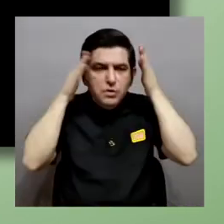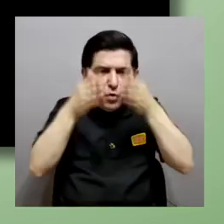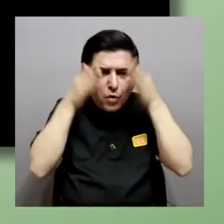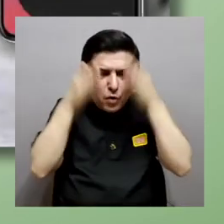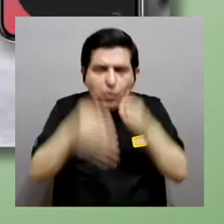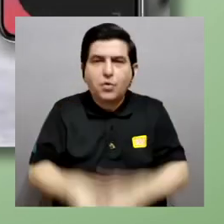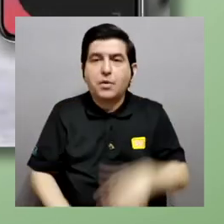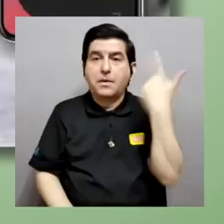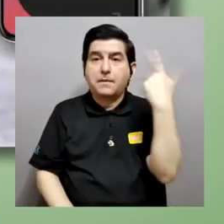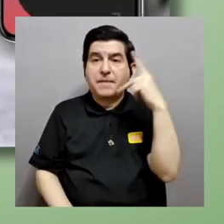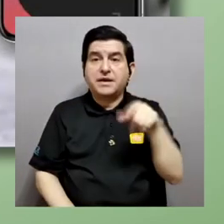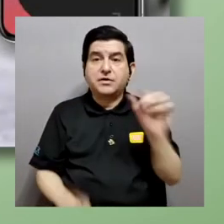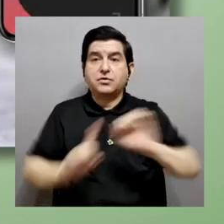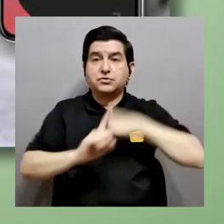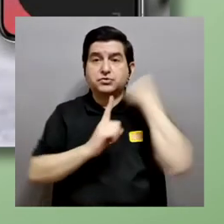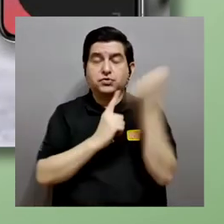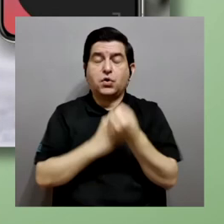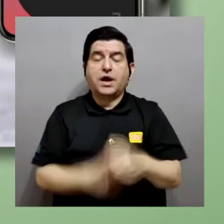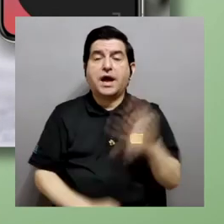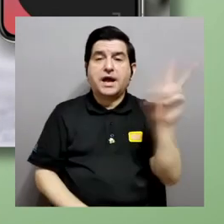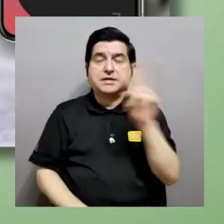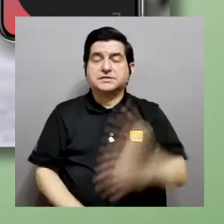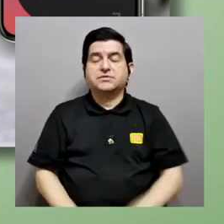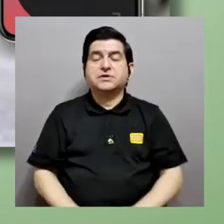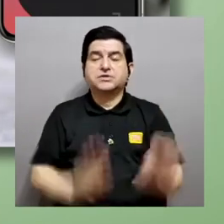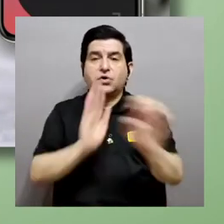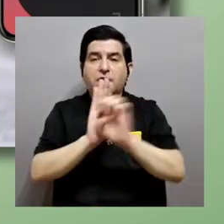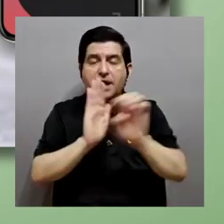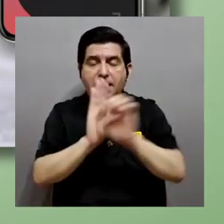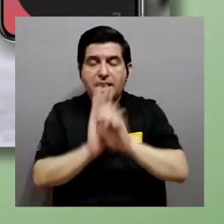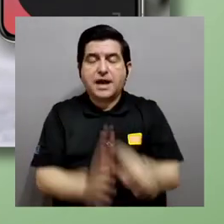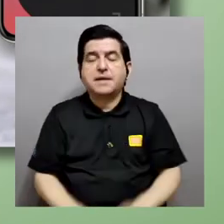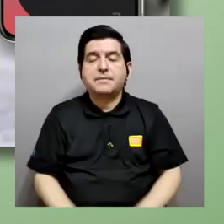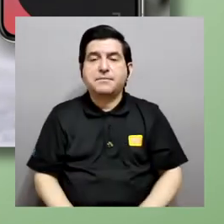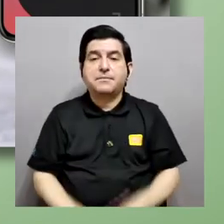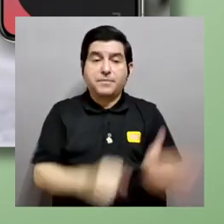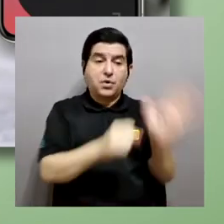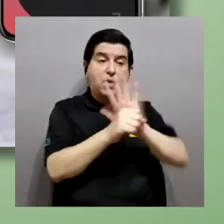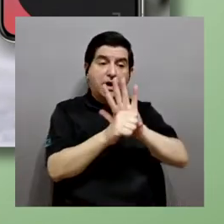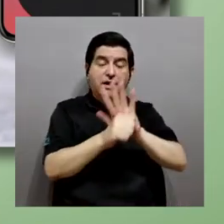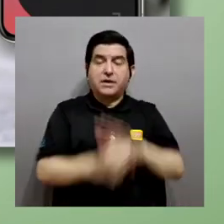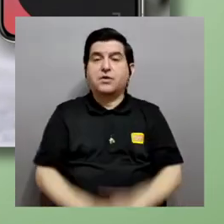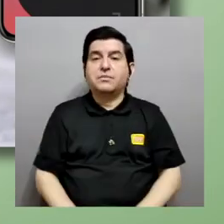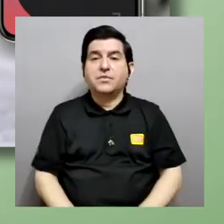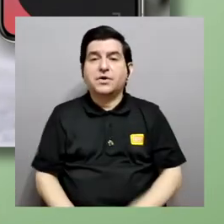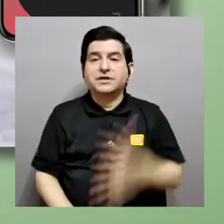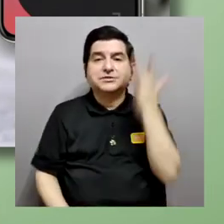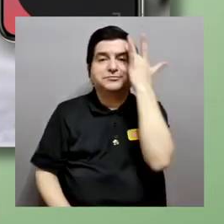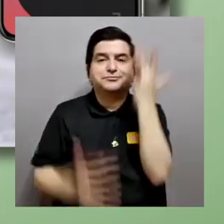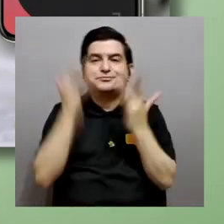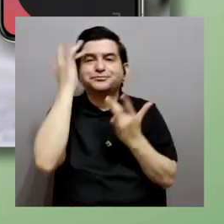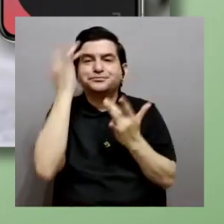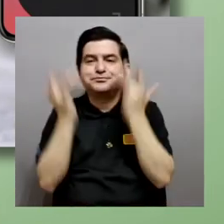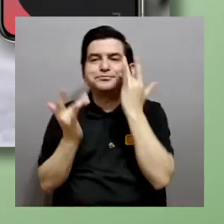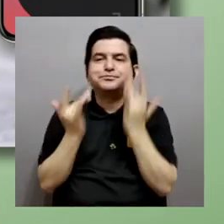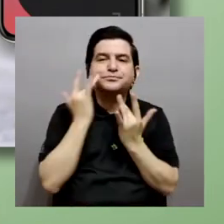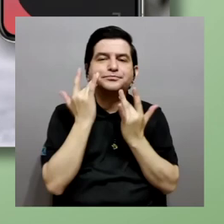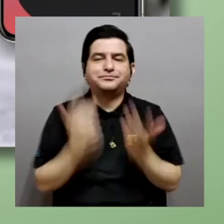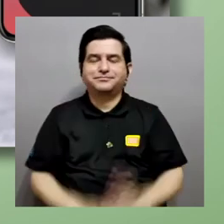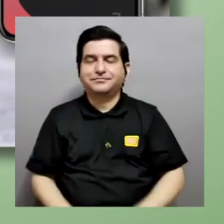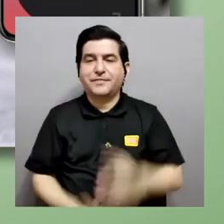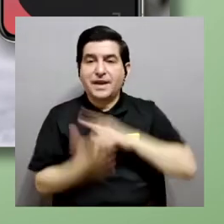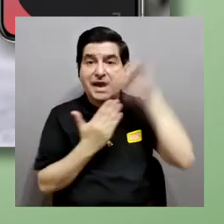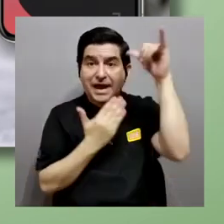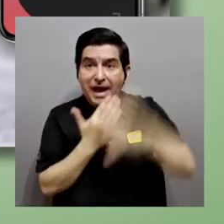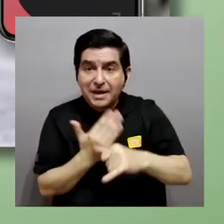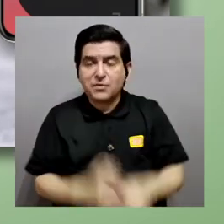peligrosos para la transmisión del virus el ejemplo típico alrededor de COVID-19 es tocarse la cara así que